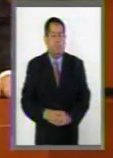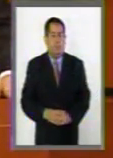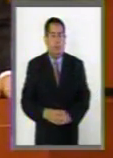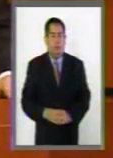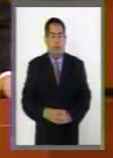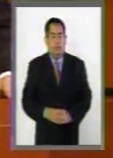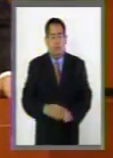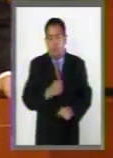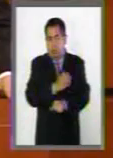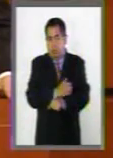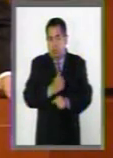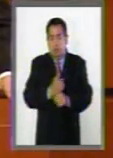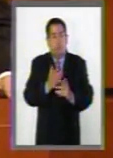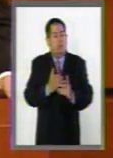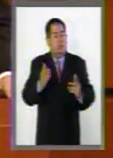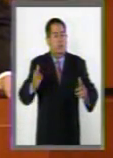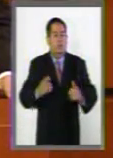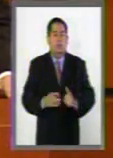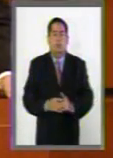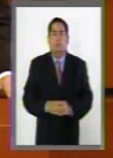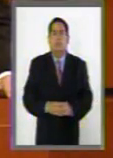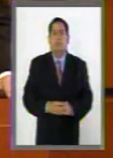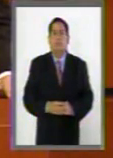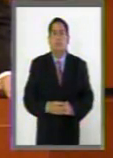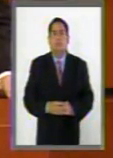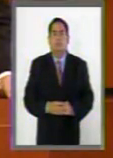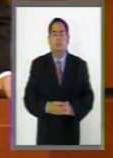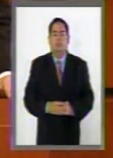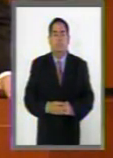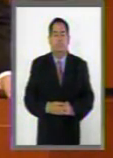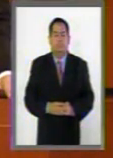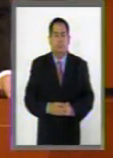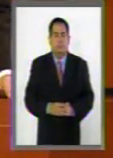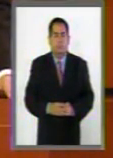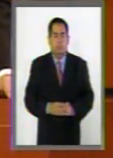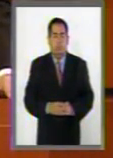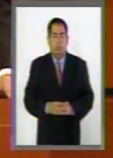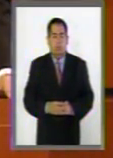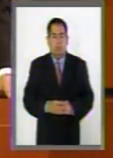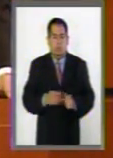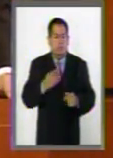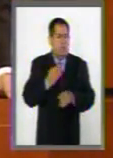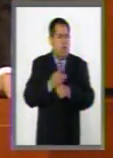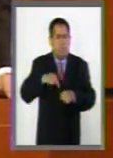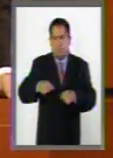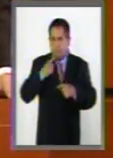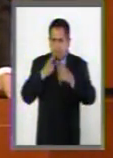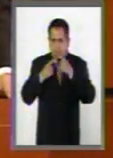Compañeros, ya lo hemos comentado aquí,